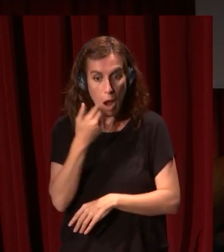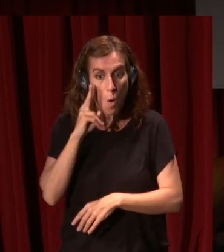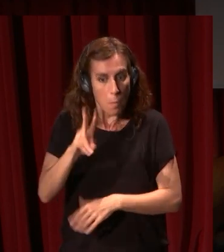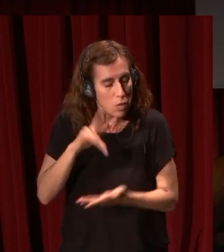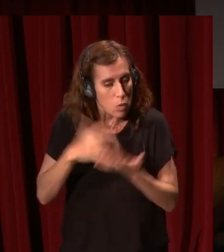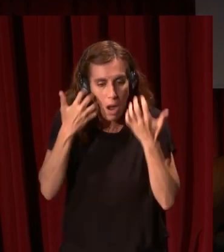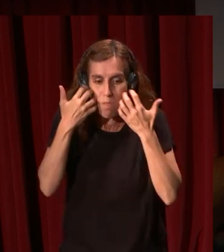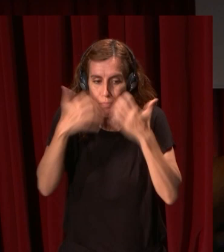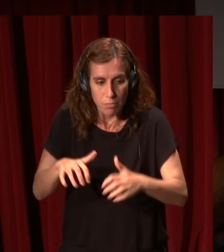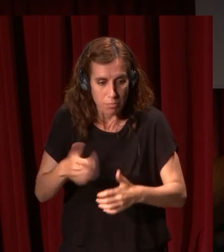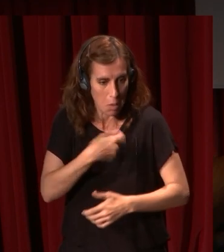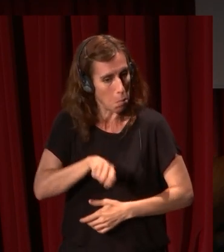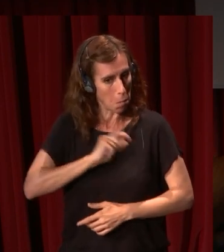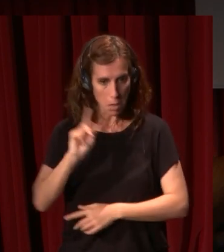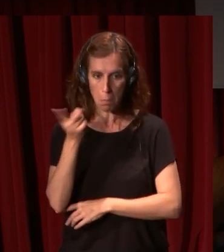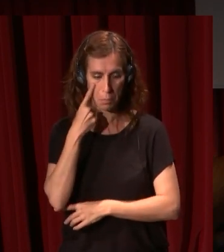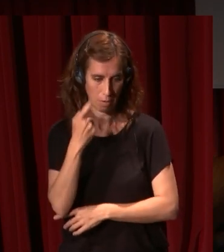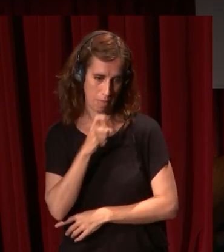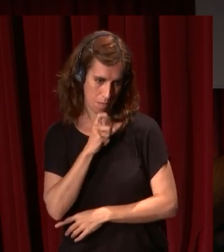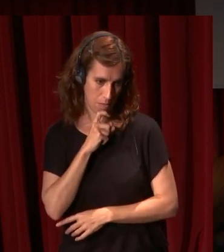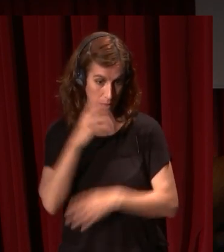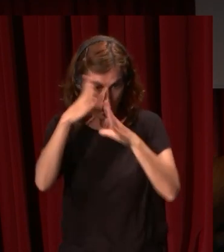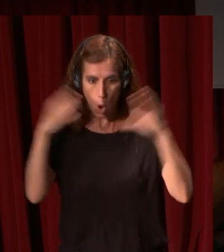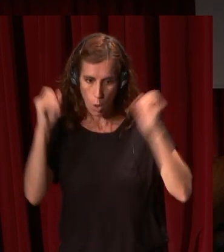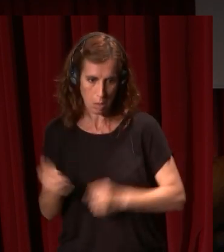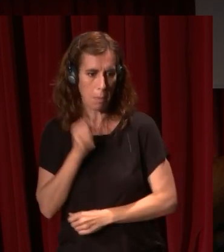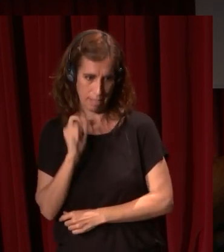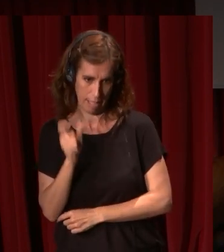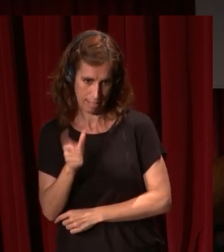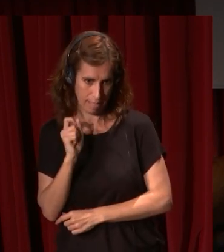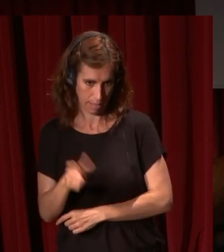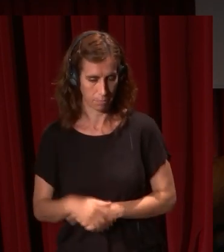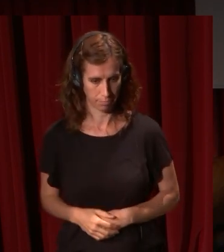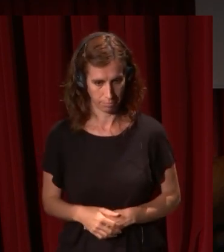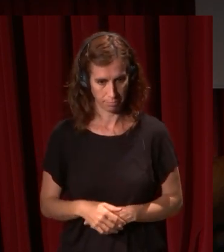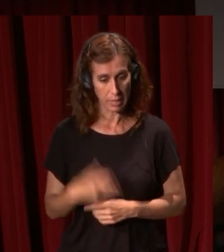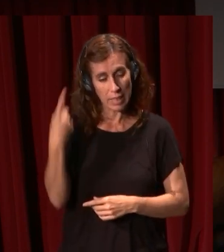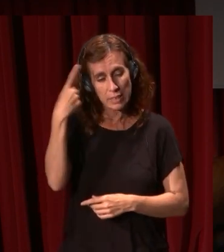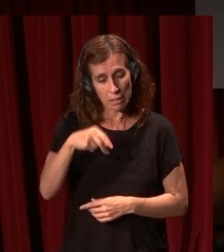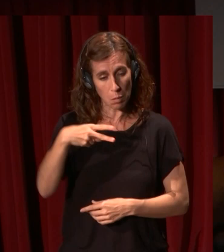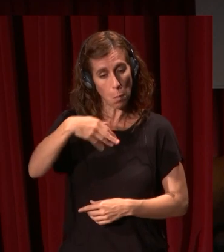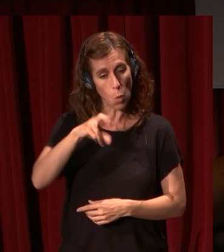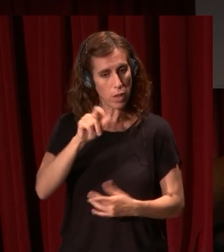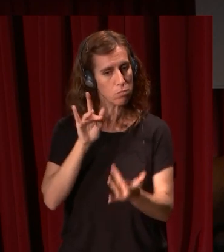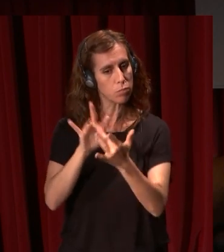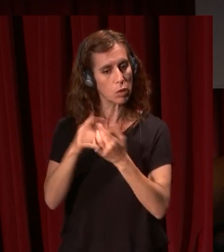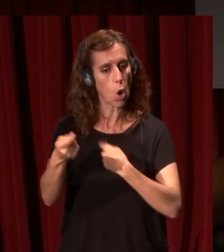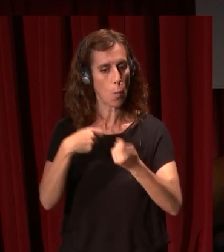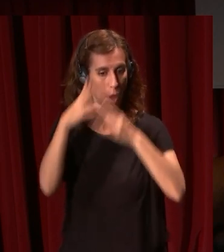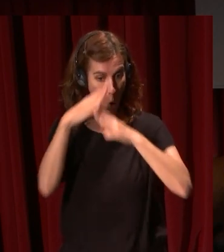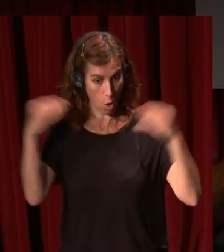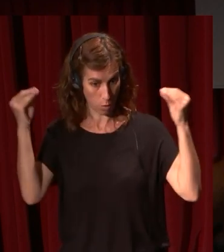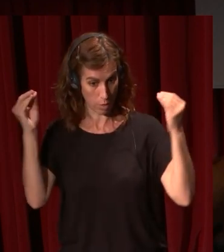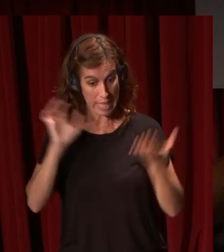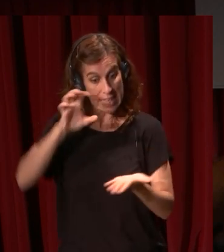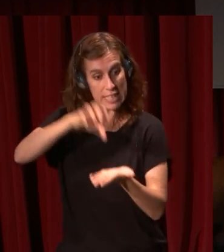de encontrar en España y muy habitual en Holanda Murillo sabemos que entra en contacto con comerciantes holandeses que tienen oficina en Sevilla y que la tienen